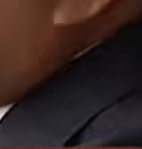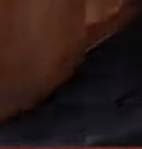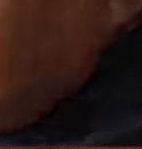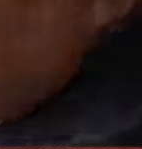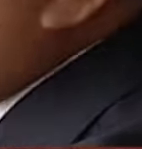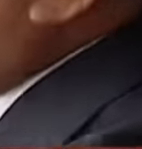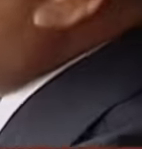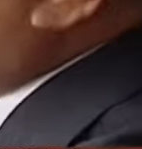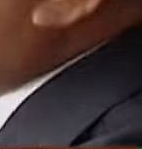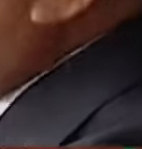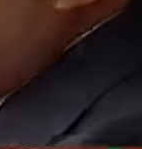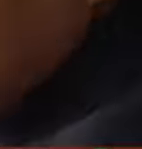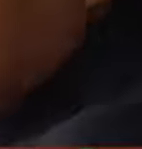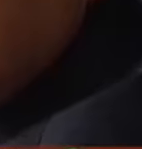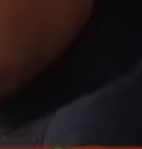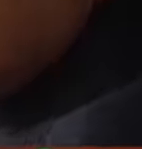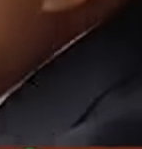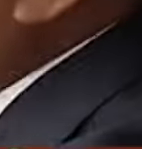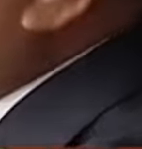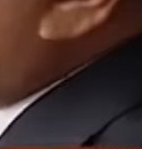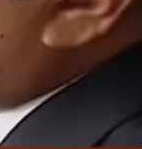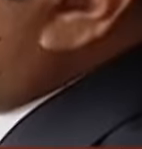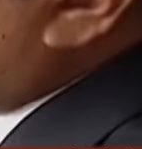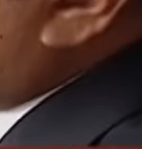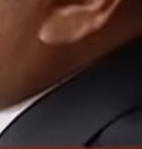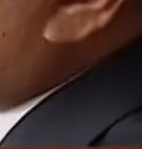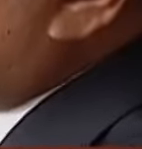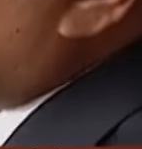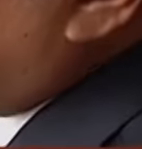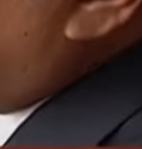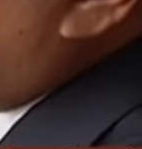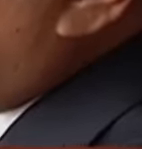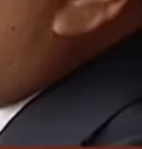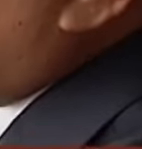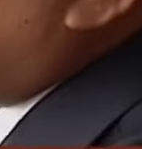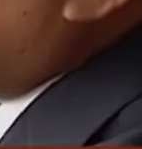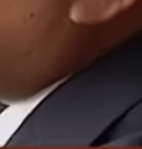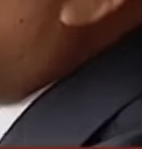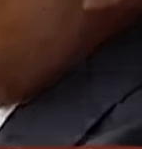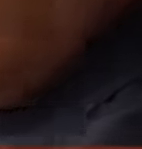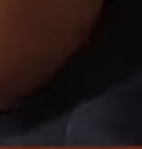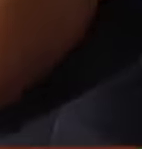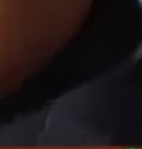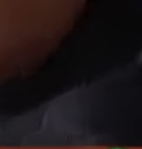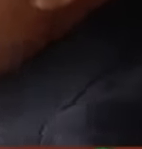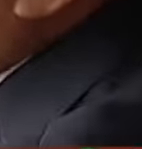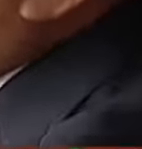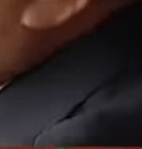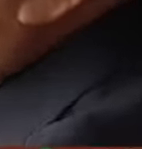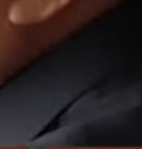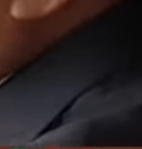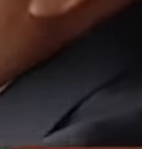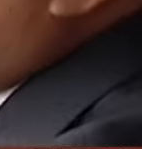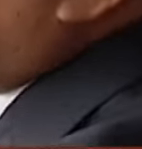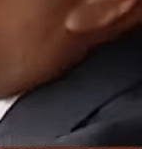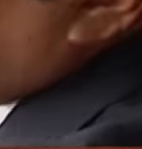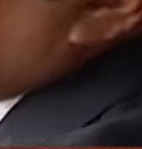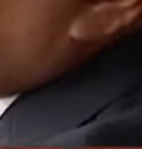Fue rescatar a un niño de 8 años de las vías Un niño en la estación Centro Médico de Línea 9 descendió a vías para ver cómo